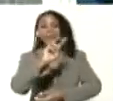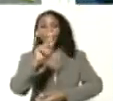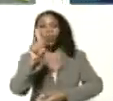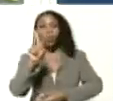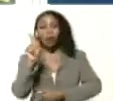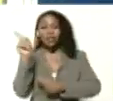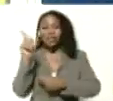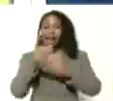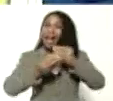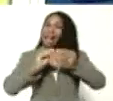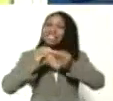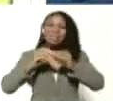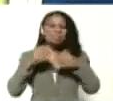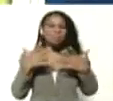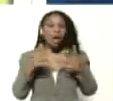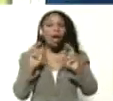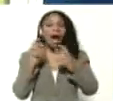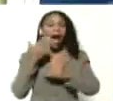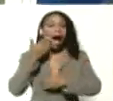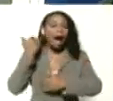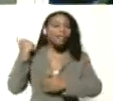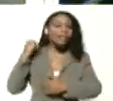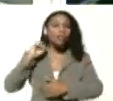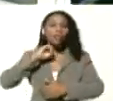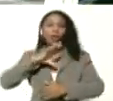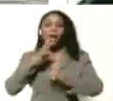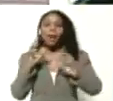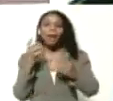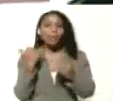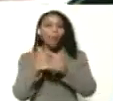Sacada en un antiguo periódico.